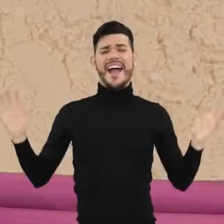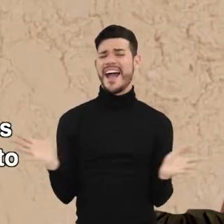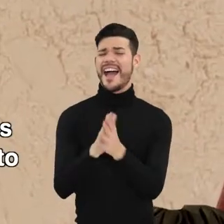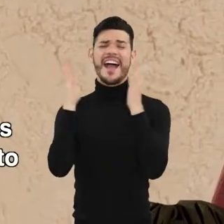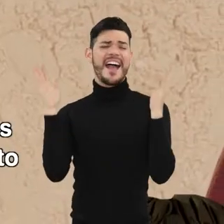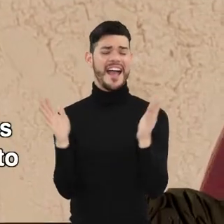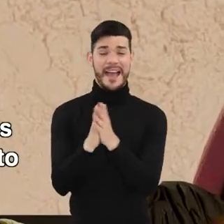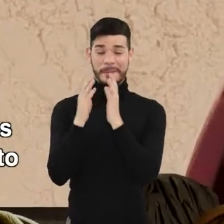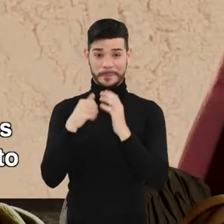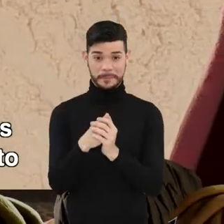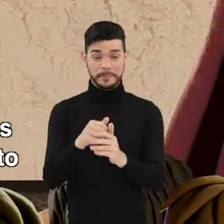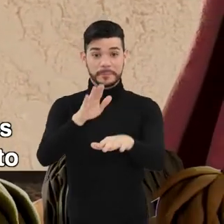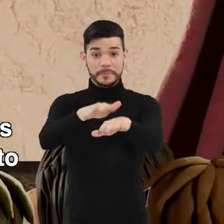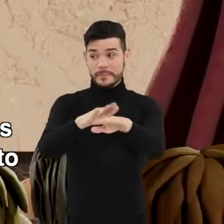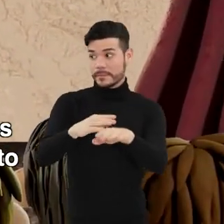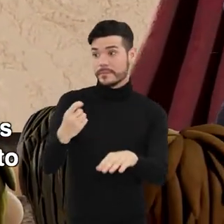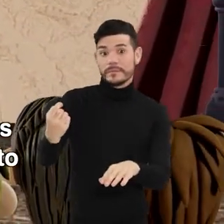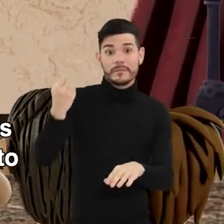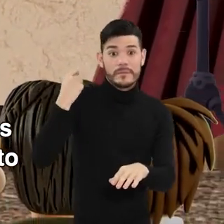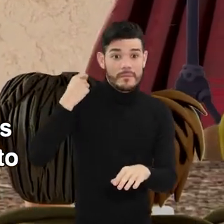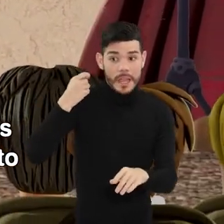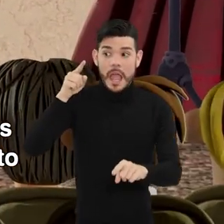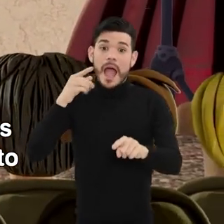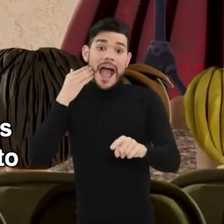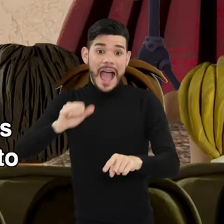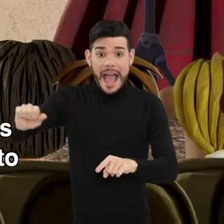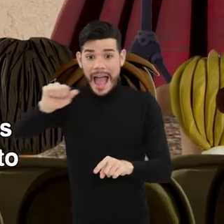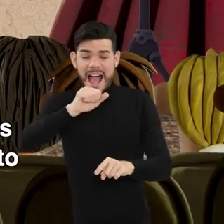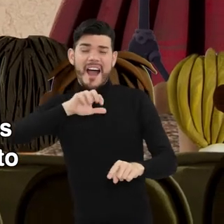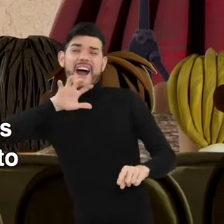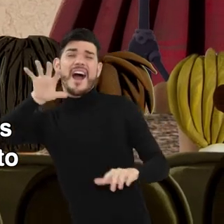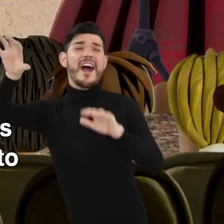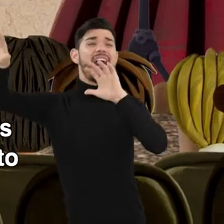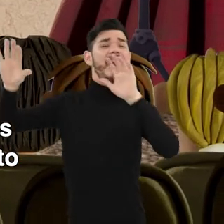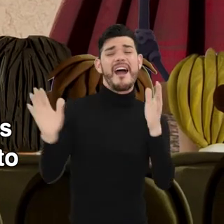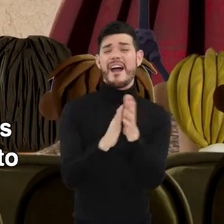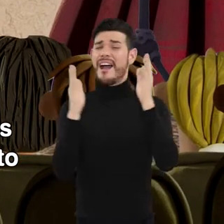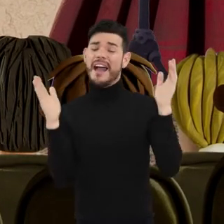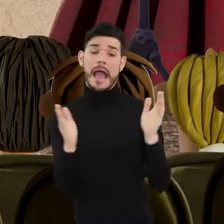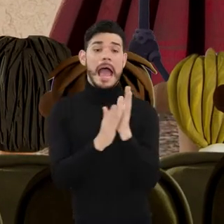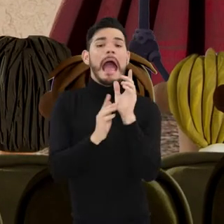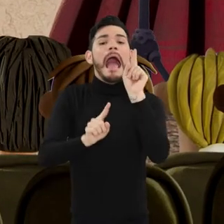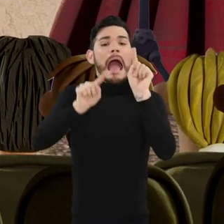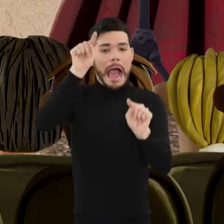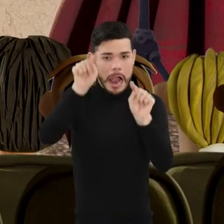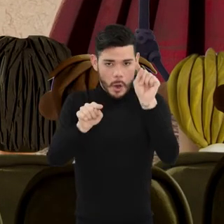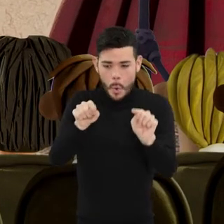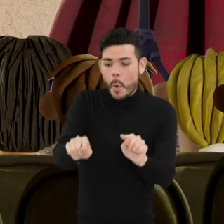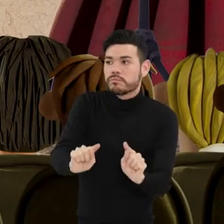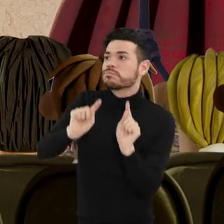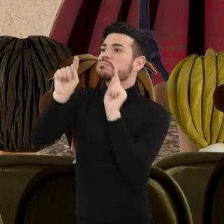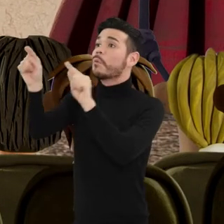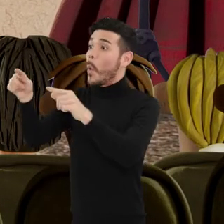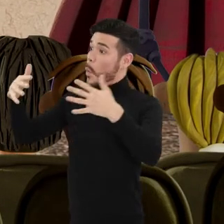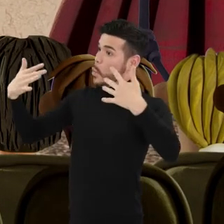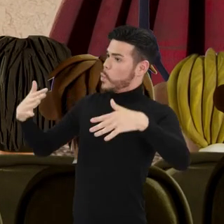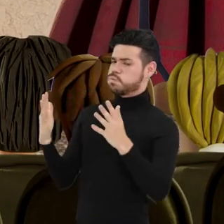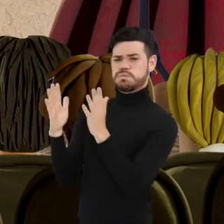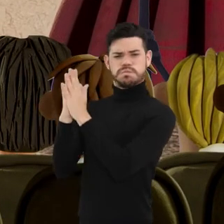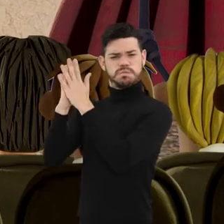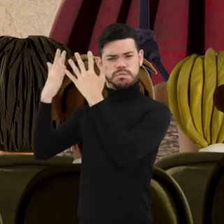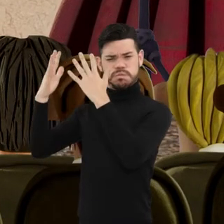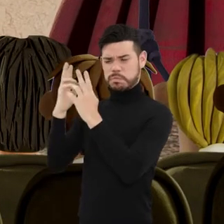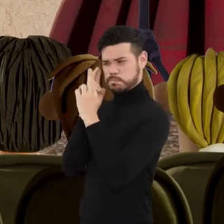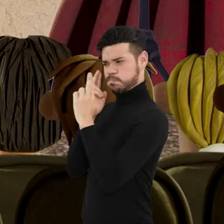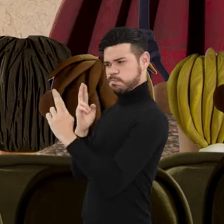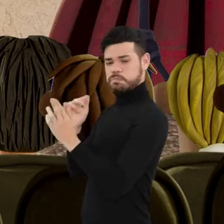En las últimas décadas, algunas cantadoras han obtenido un importante reconocimiento y se han presentado en escenarios del país y